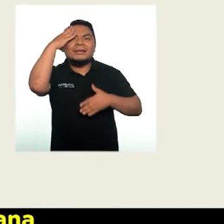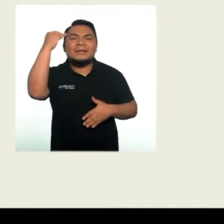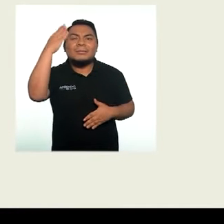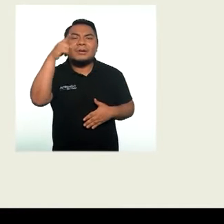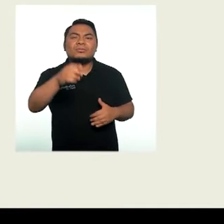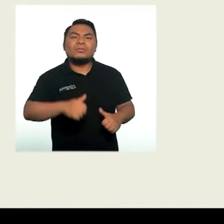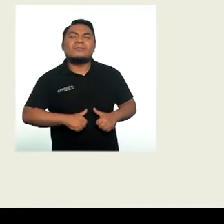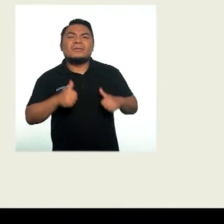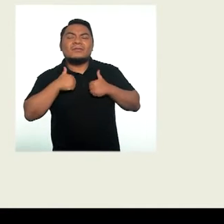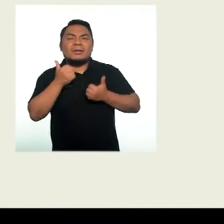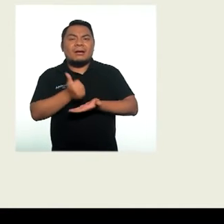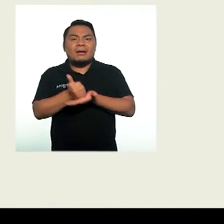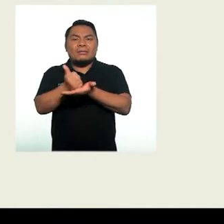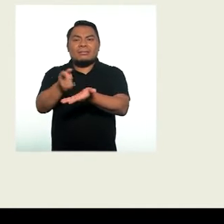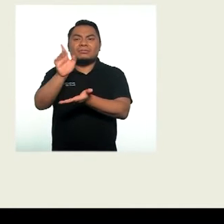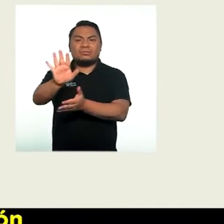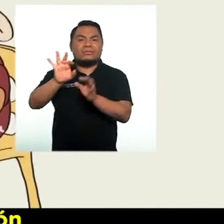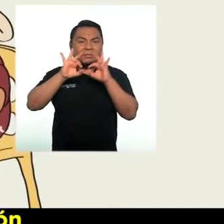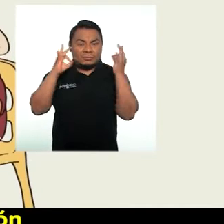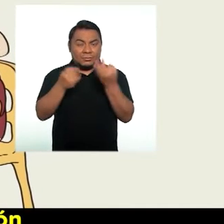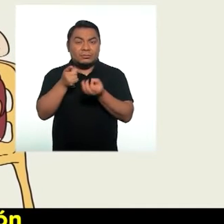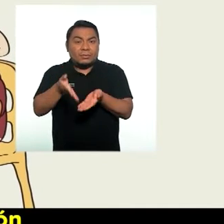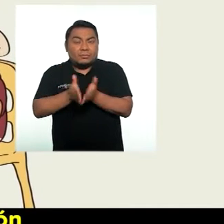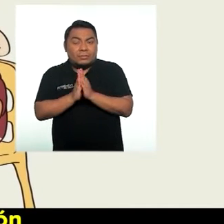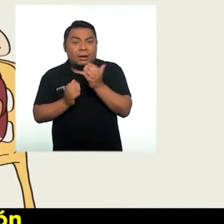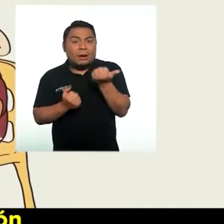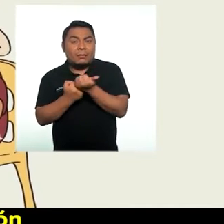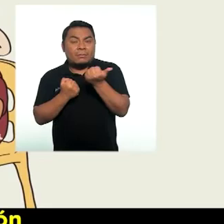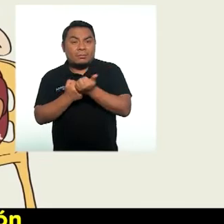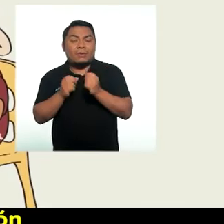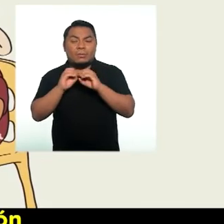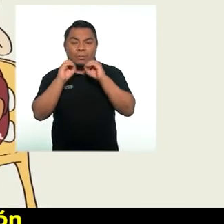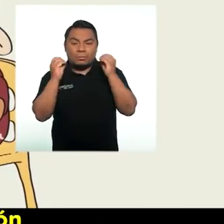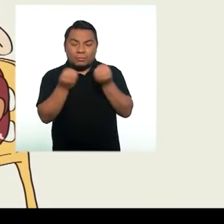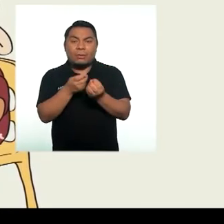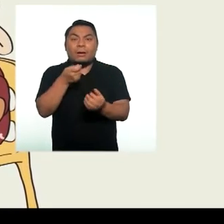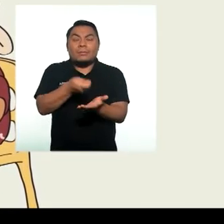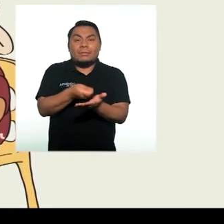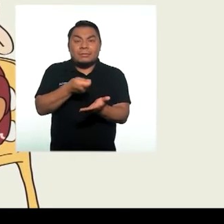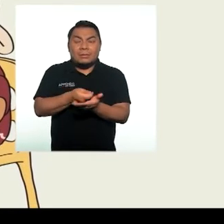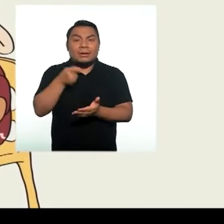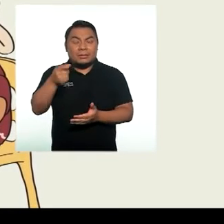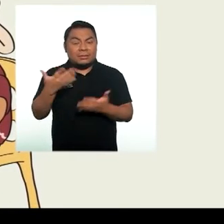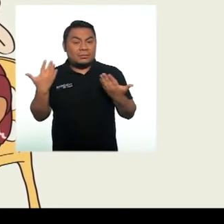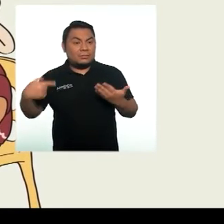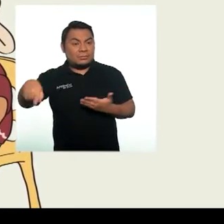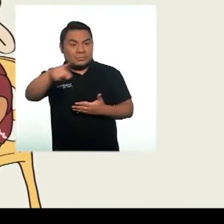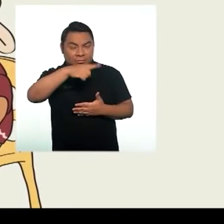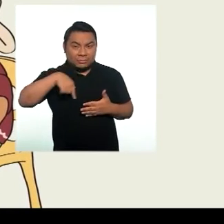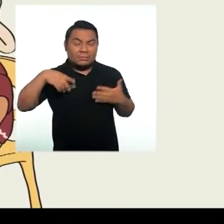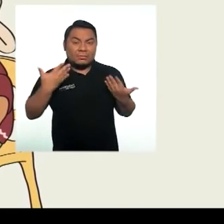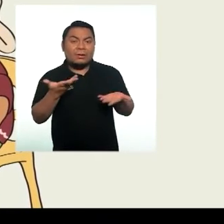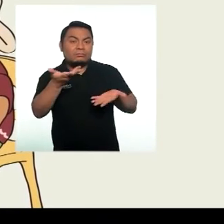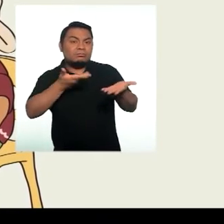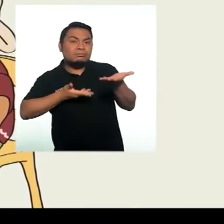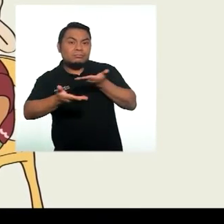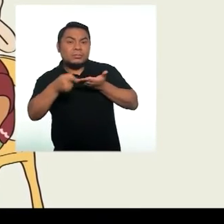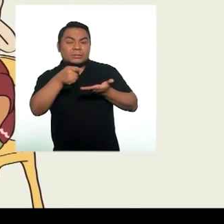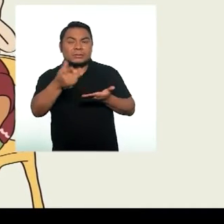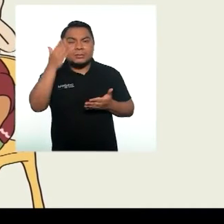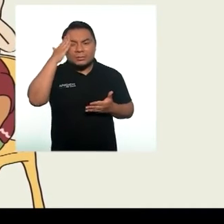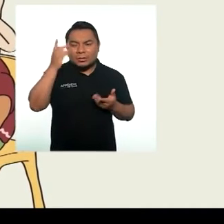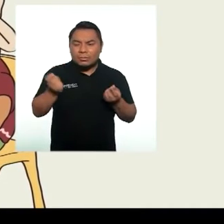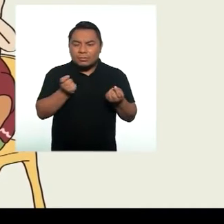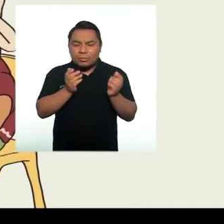cotidiana para que colaboren con su familia. Si les pedimos apoyo con la organización del presupuesto para el mercado, tendrán que